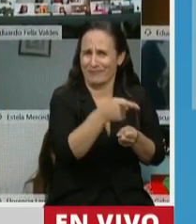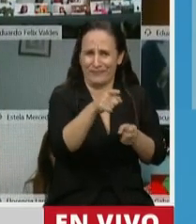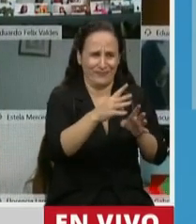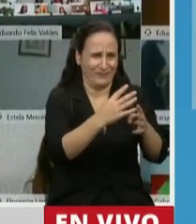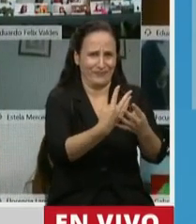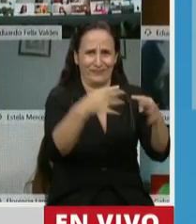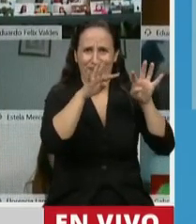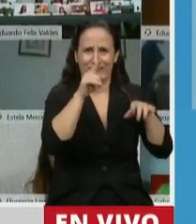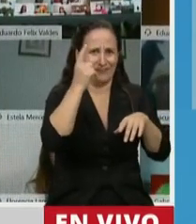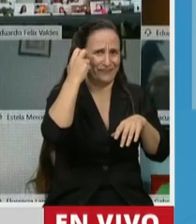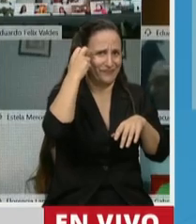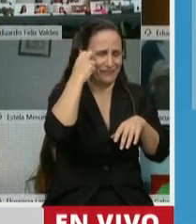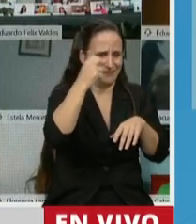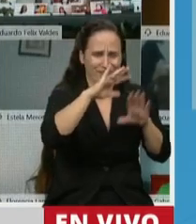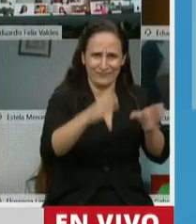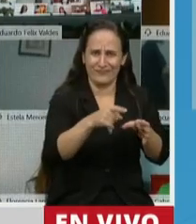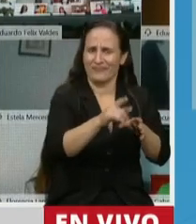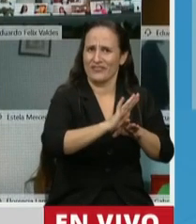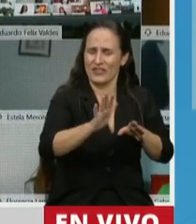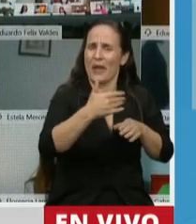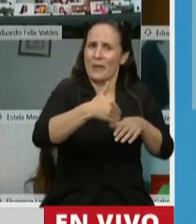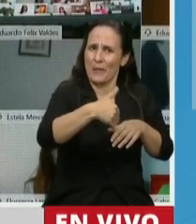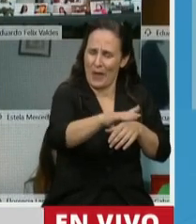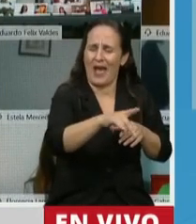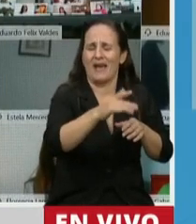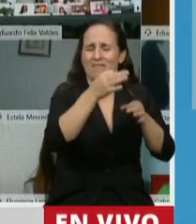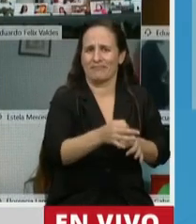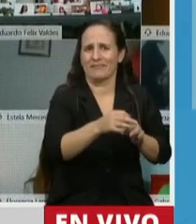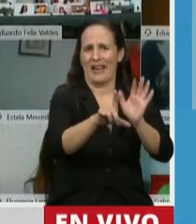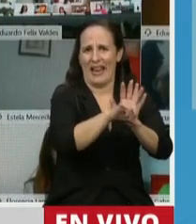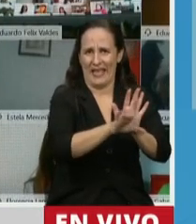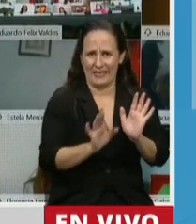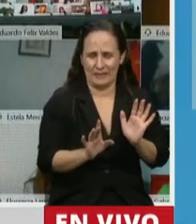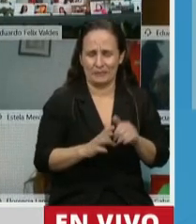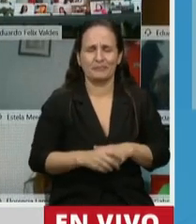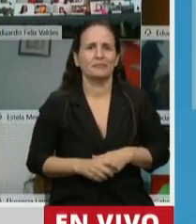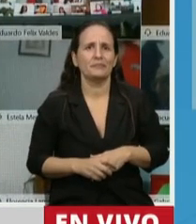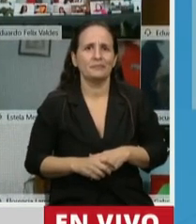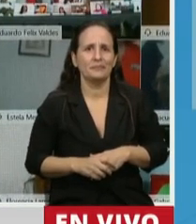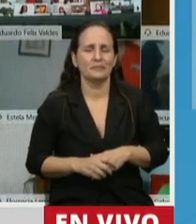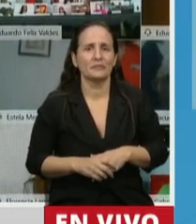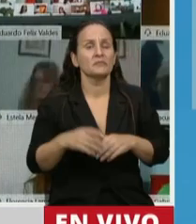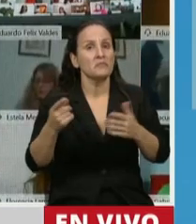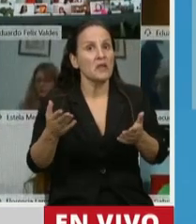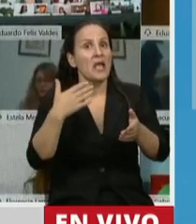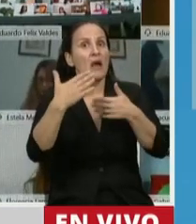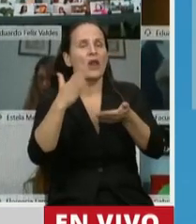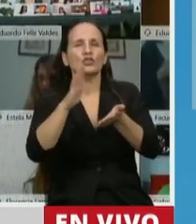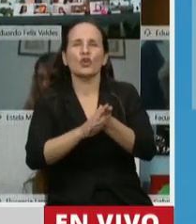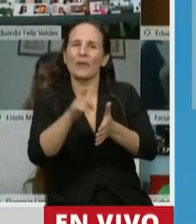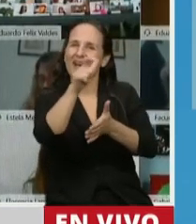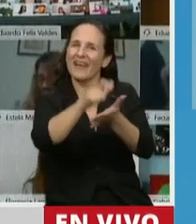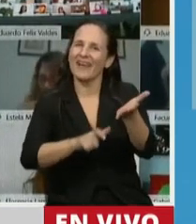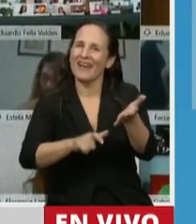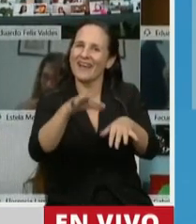esta Cámara, seguramente, próximamente, se convertirá en ley. Y hablar de lo que tiene que ver con las recetas